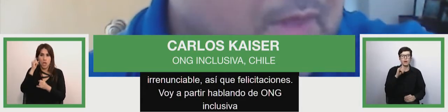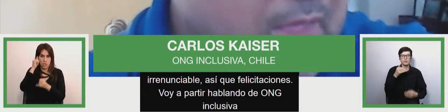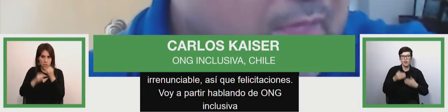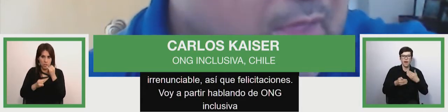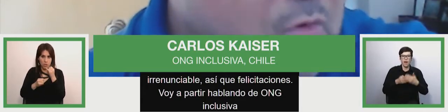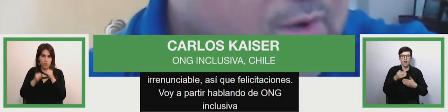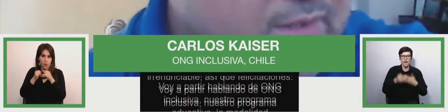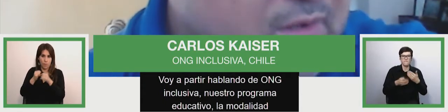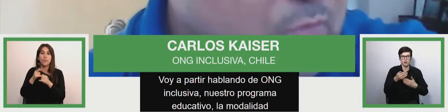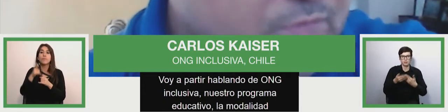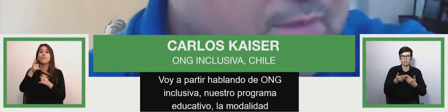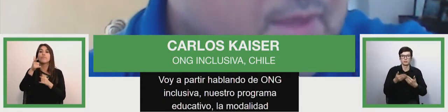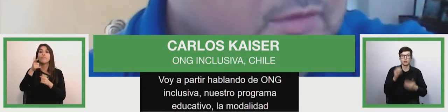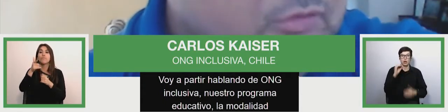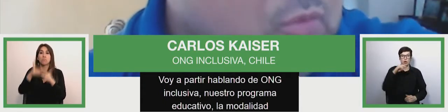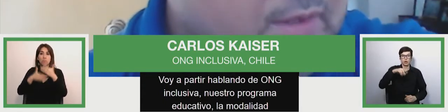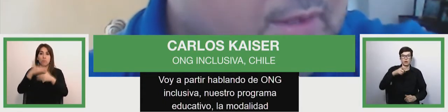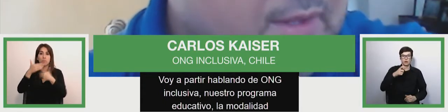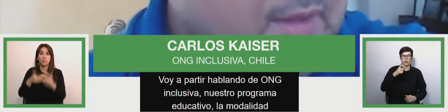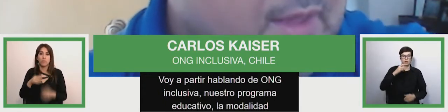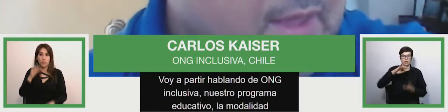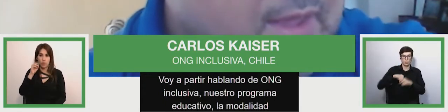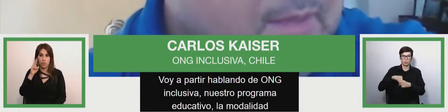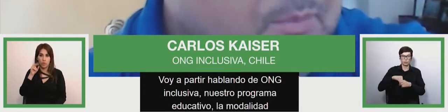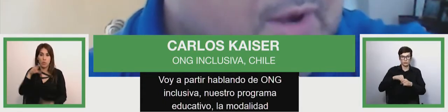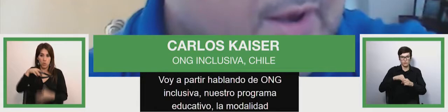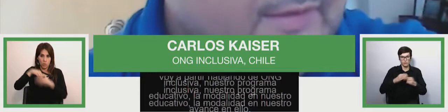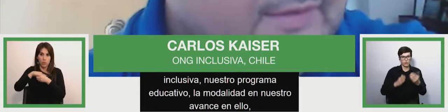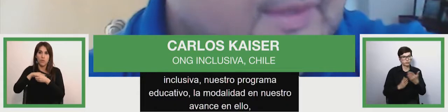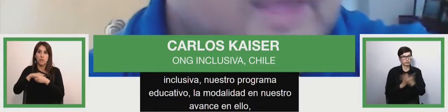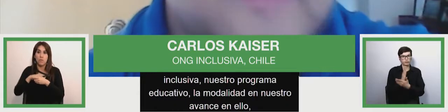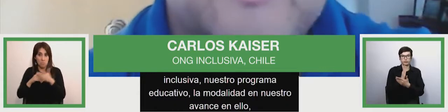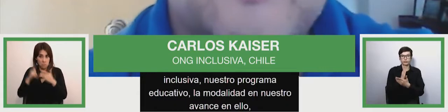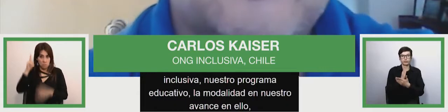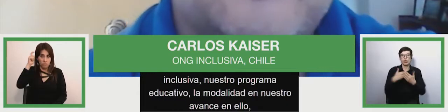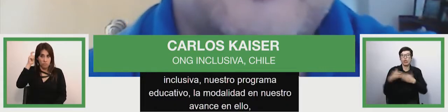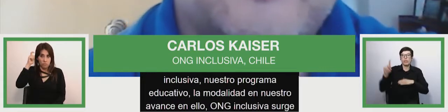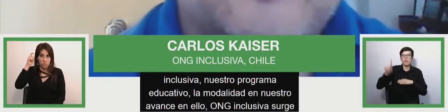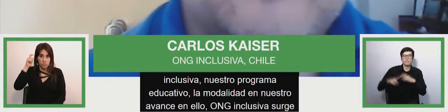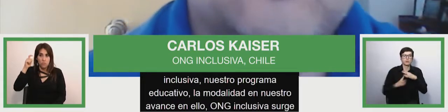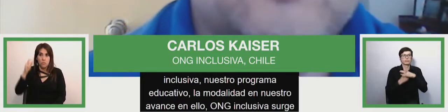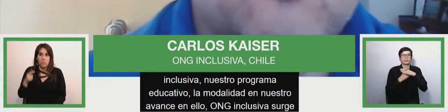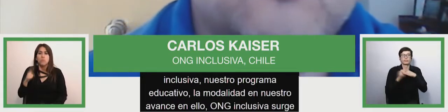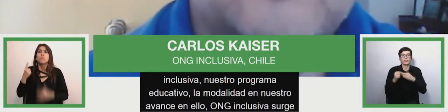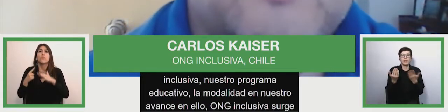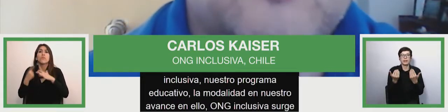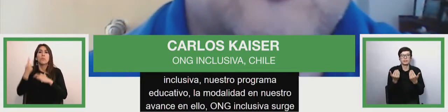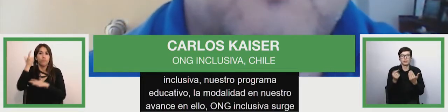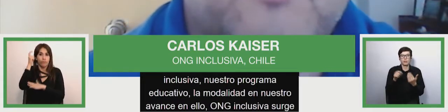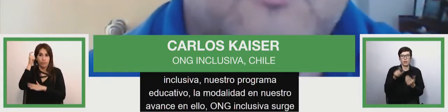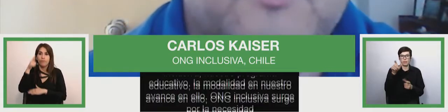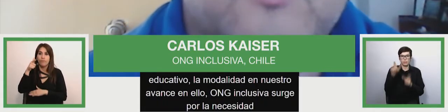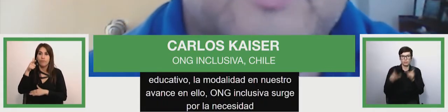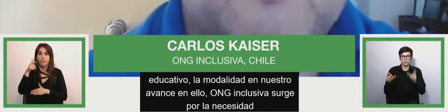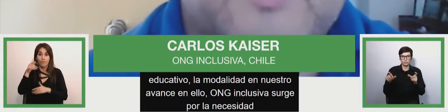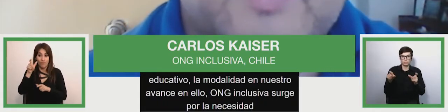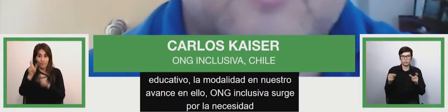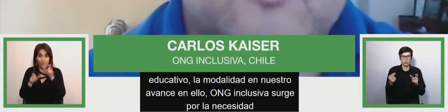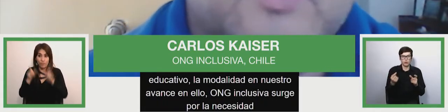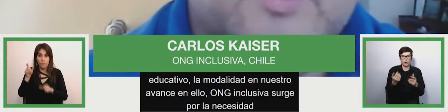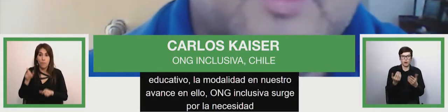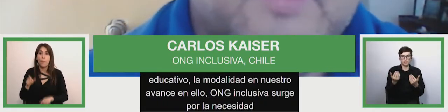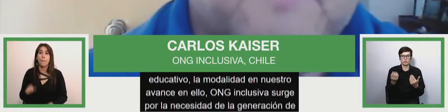ONG inclusiva surge por la necesidad de la generación de conocimiento propio y